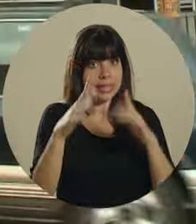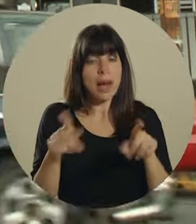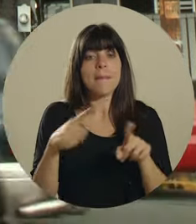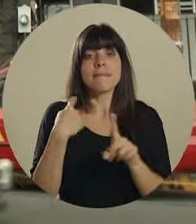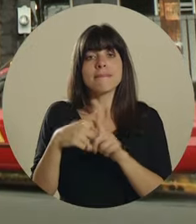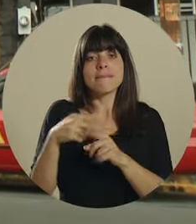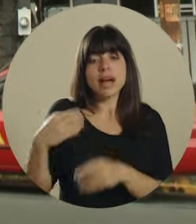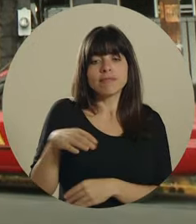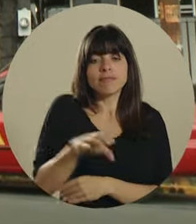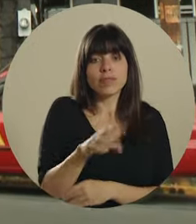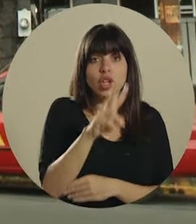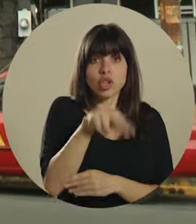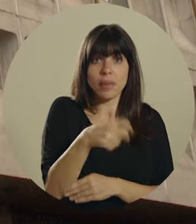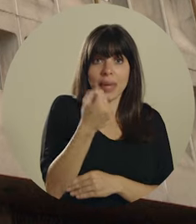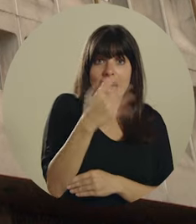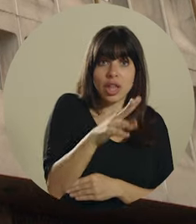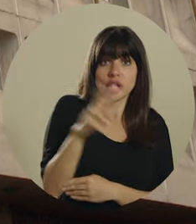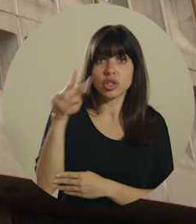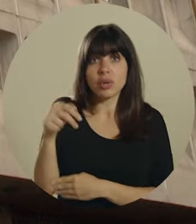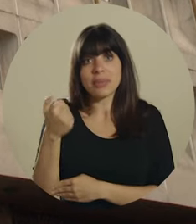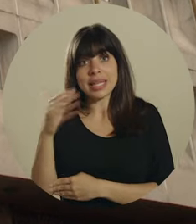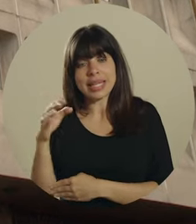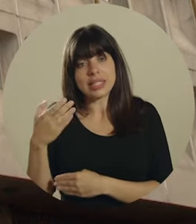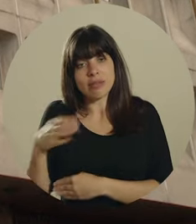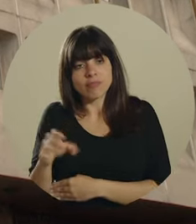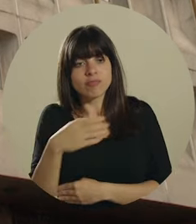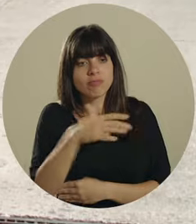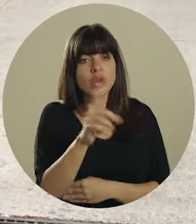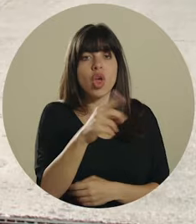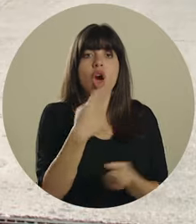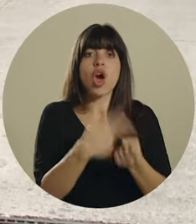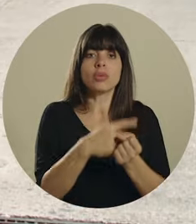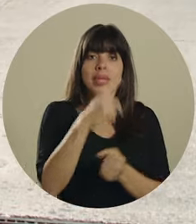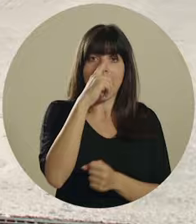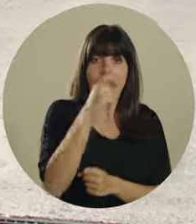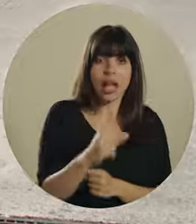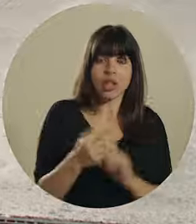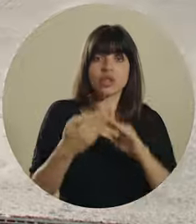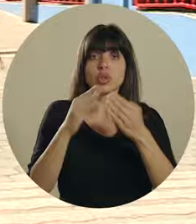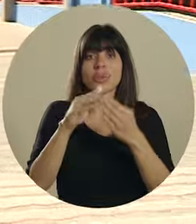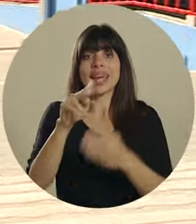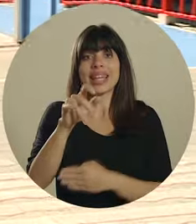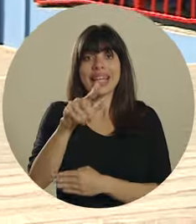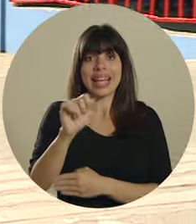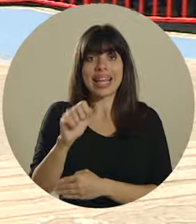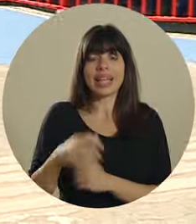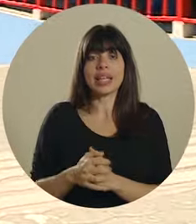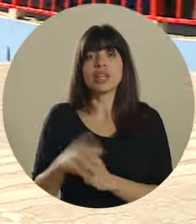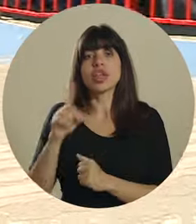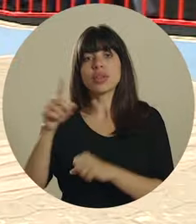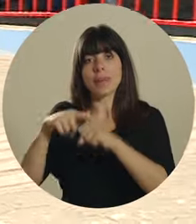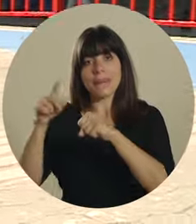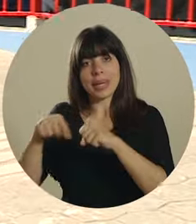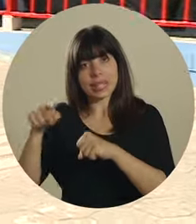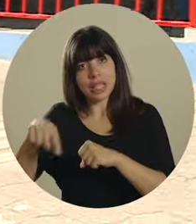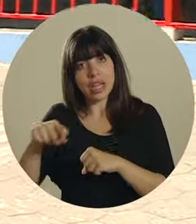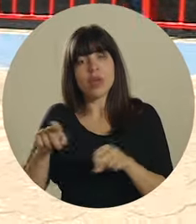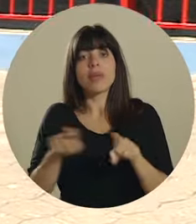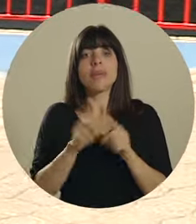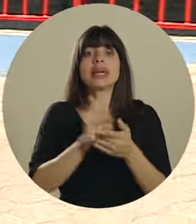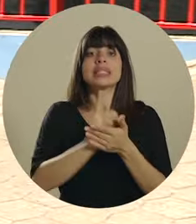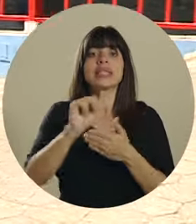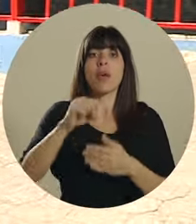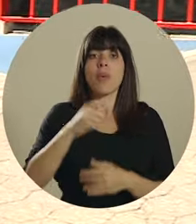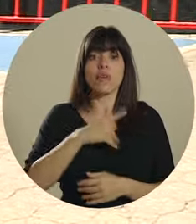Asimismo, se han hecho inversiones durante los años 2014 y 2015. En los hospitales Calderón Guardia, Ciudad Neili, Escalante Pradilla de Pérez